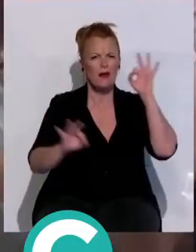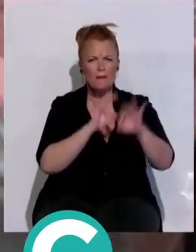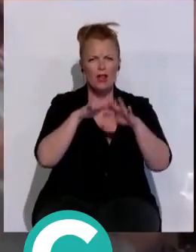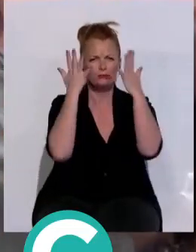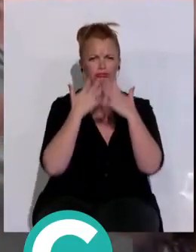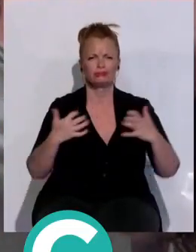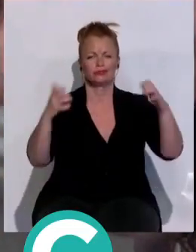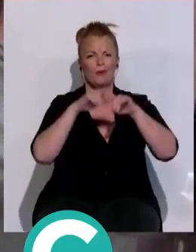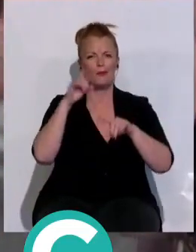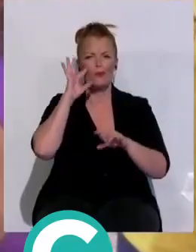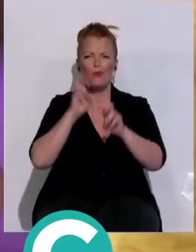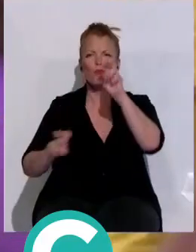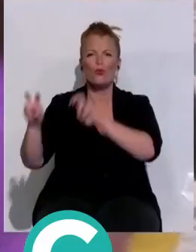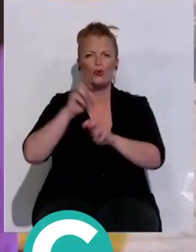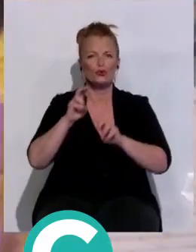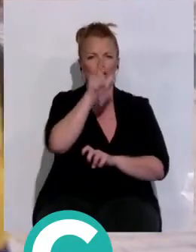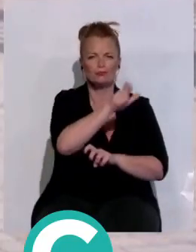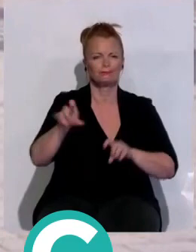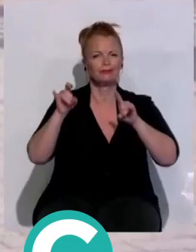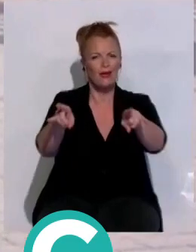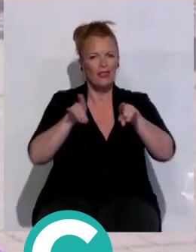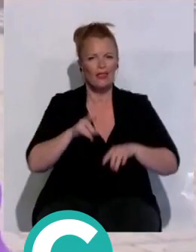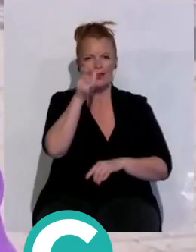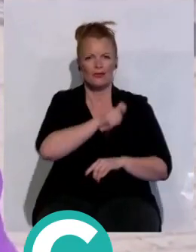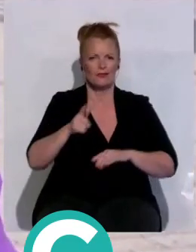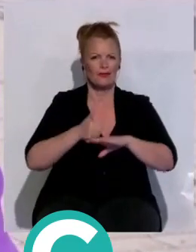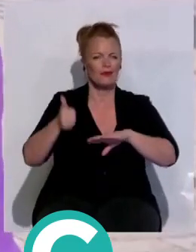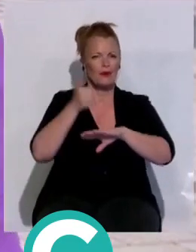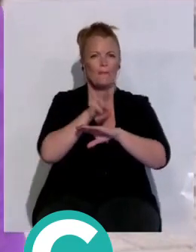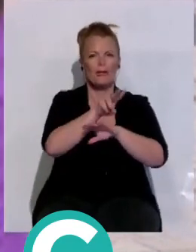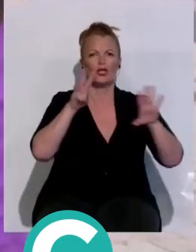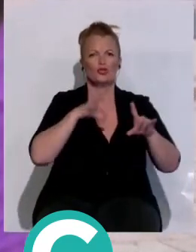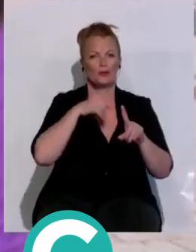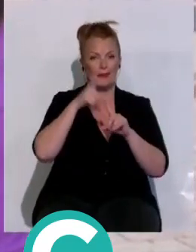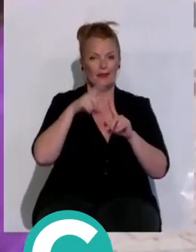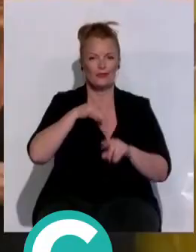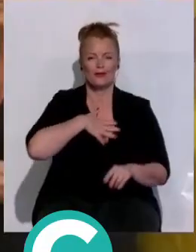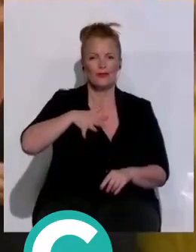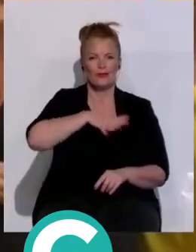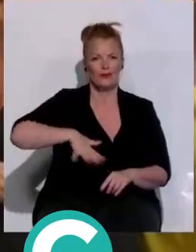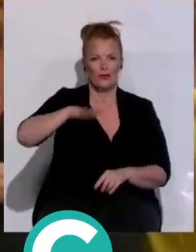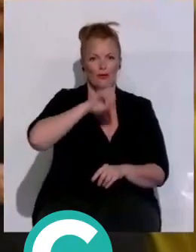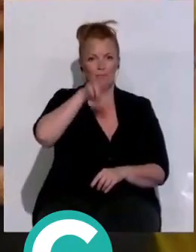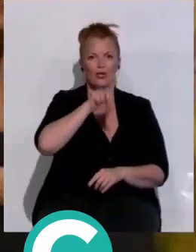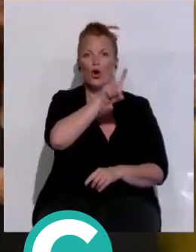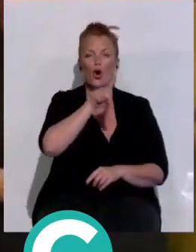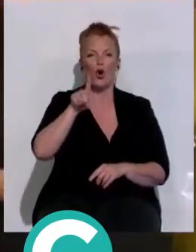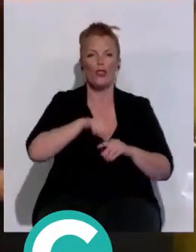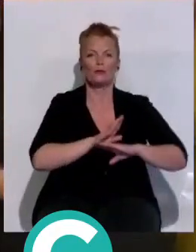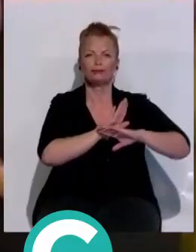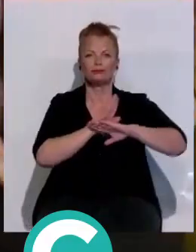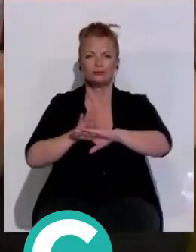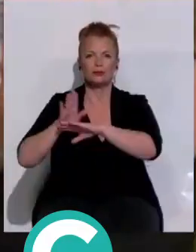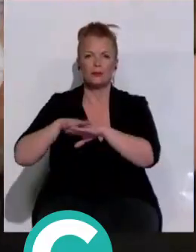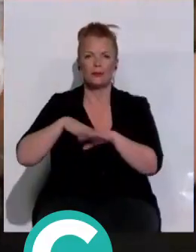que buscan captar el voto de la ciudadanía el 28 de mayo. En la capital son 11 las candidaturas que